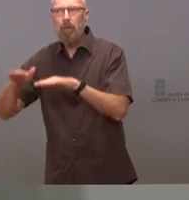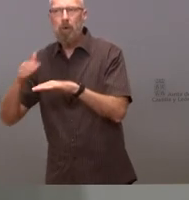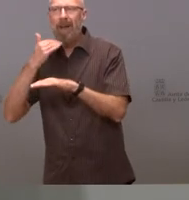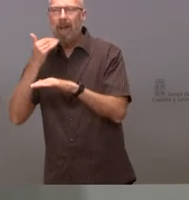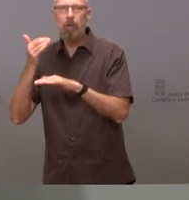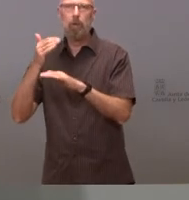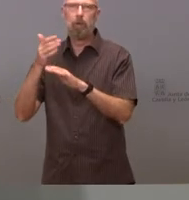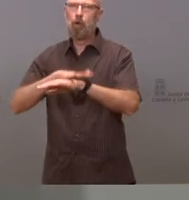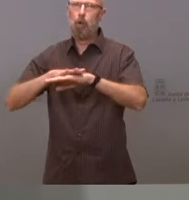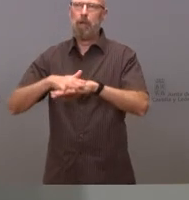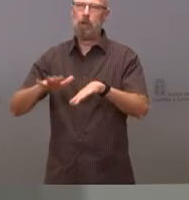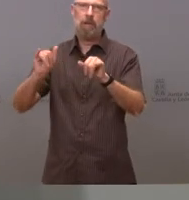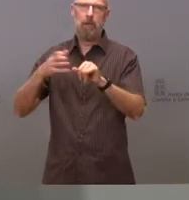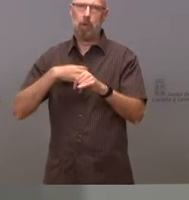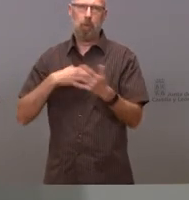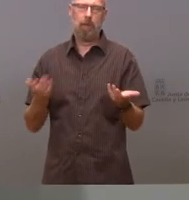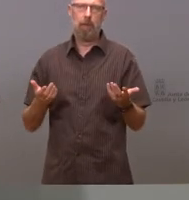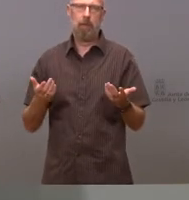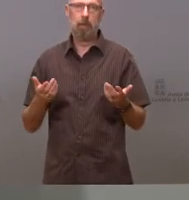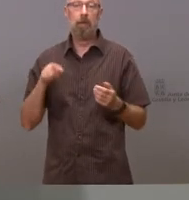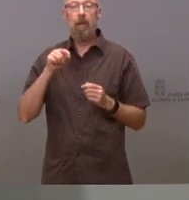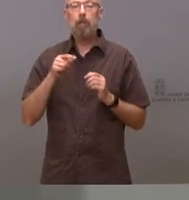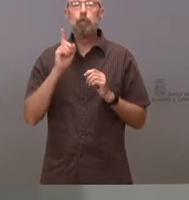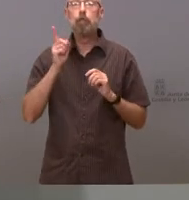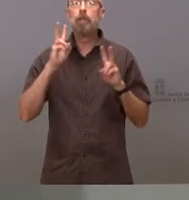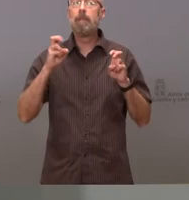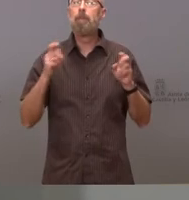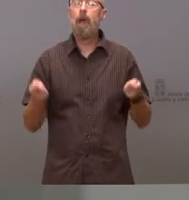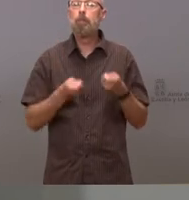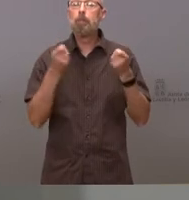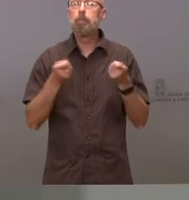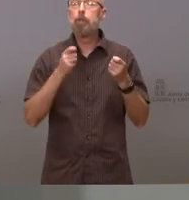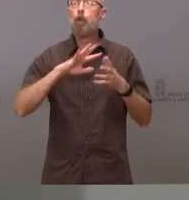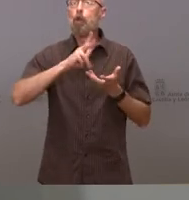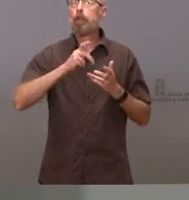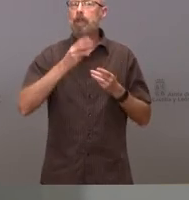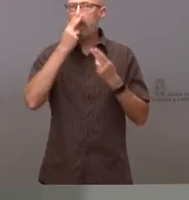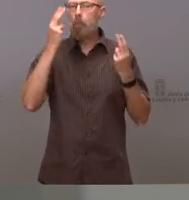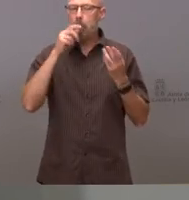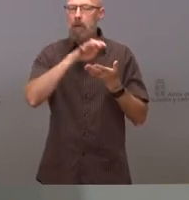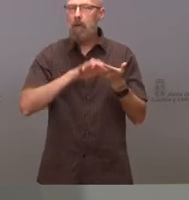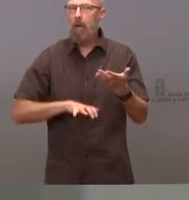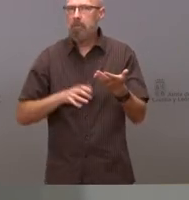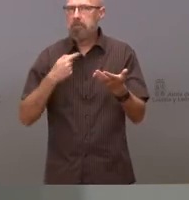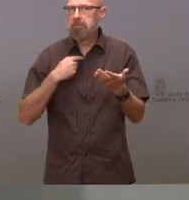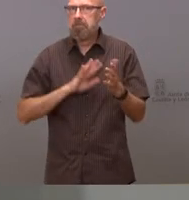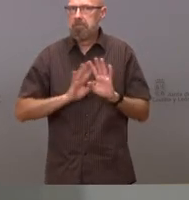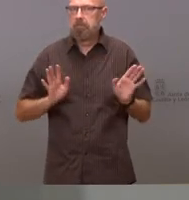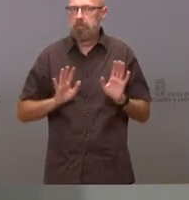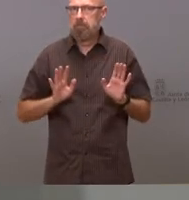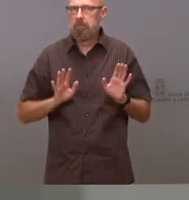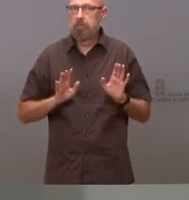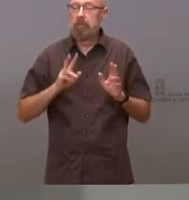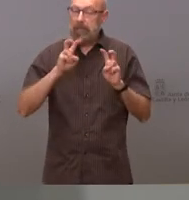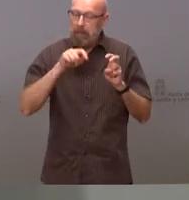publicado yo me estoy haciendo referencia a lo publicado las noticias ustedes pueden leerlas lo mismo que la leímos nosotros como esto nos